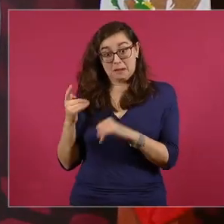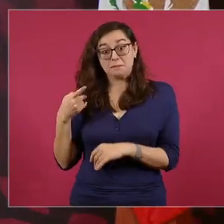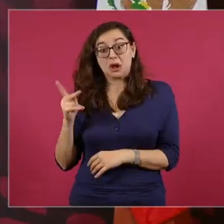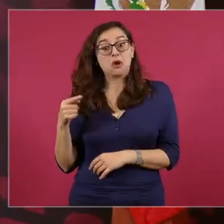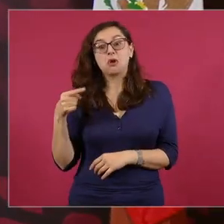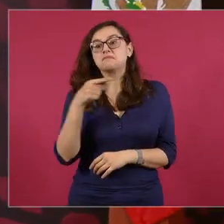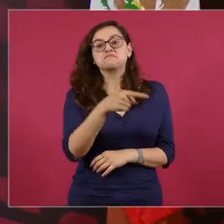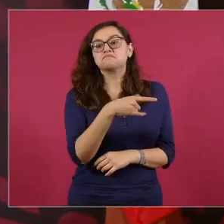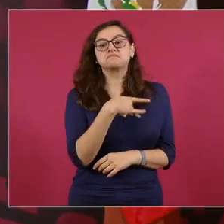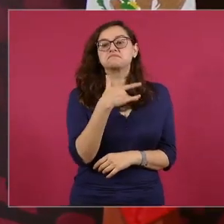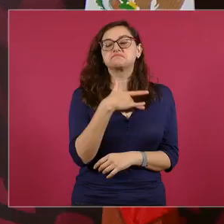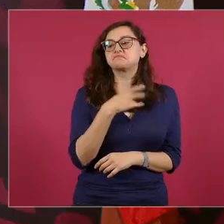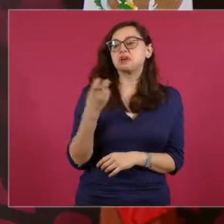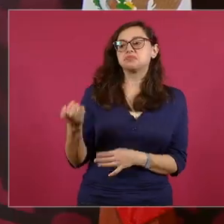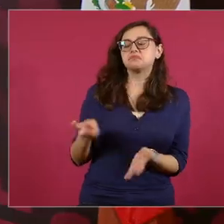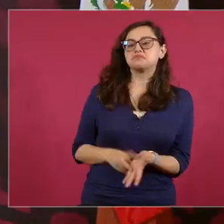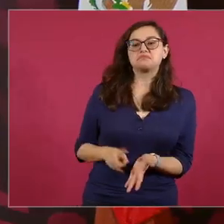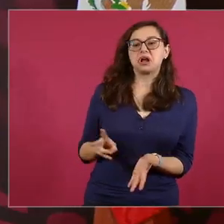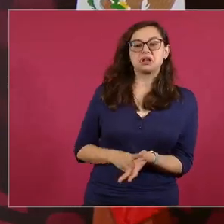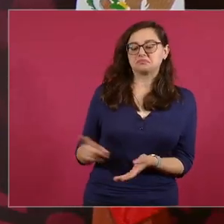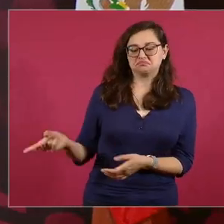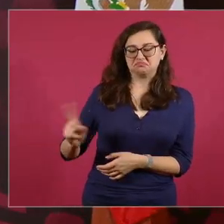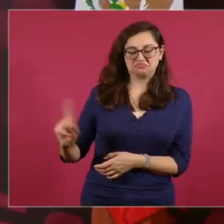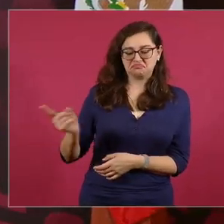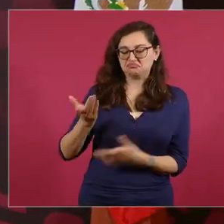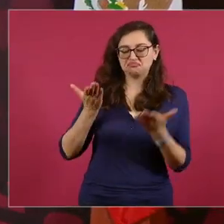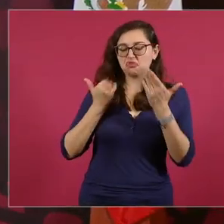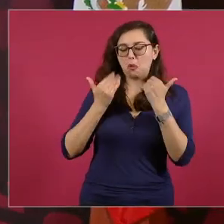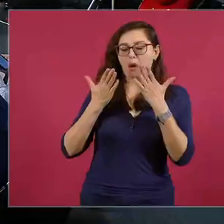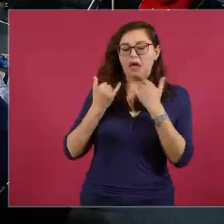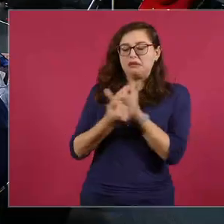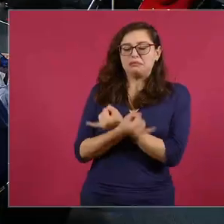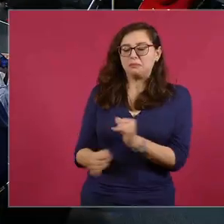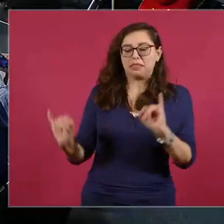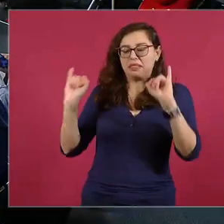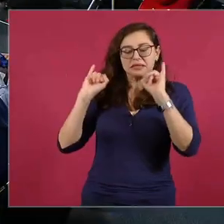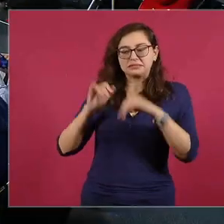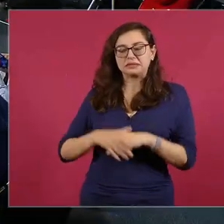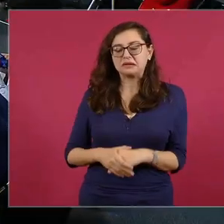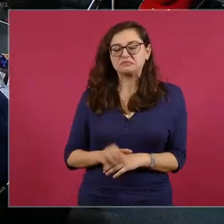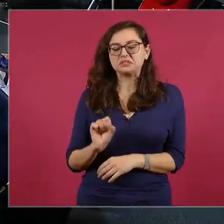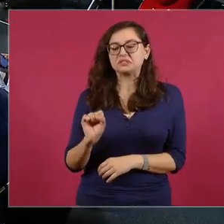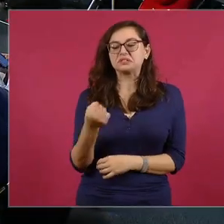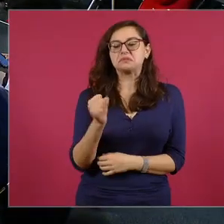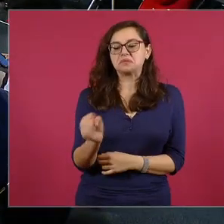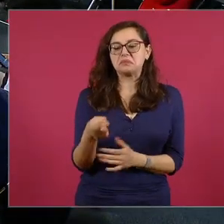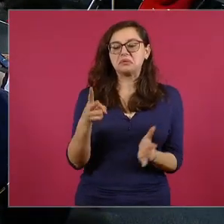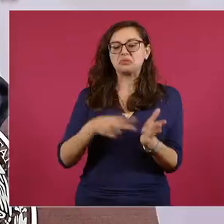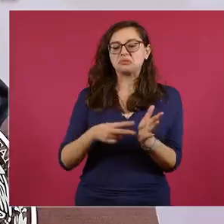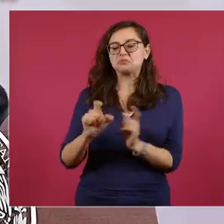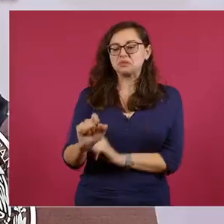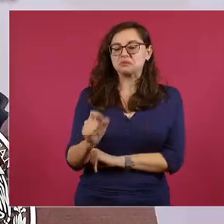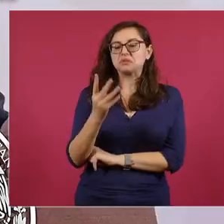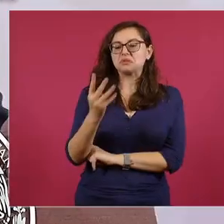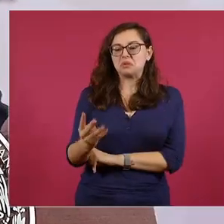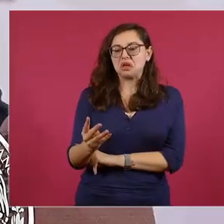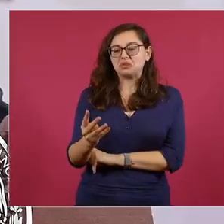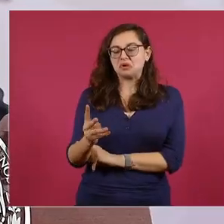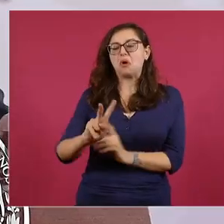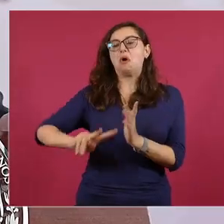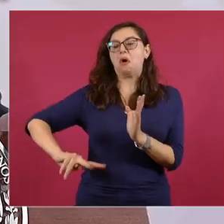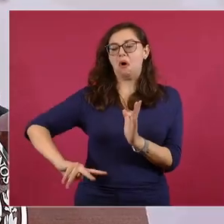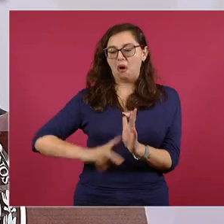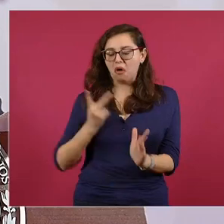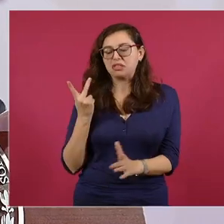él para él en septiembre de 2024 México